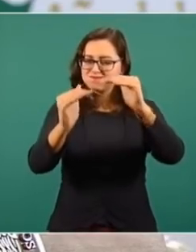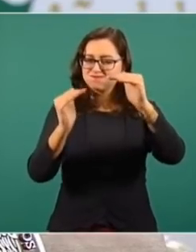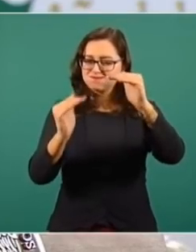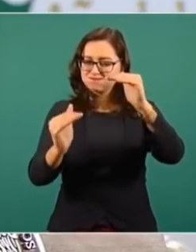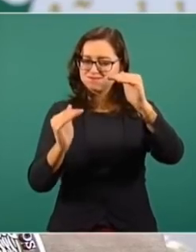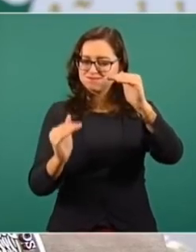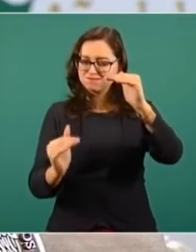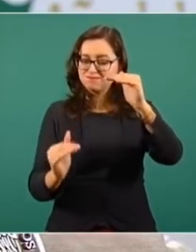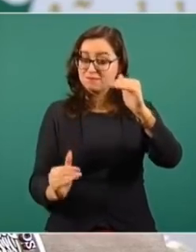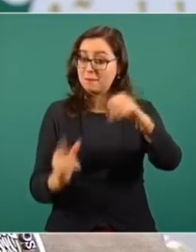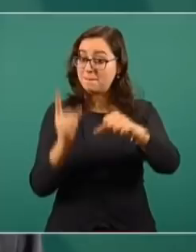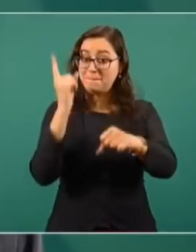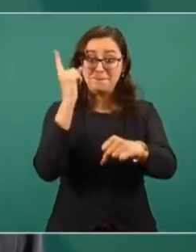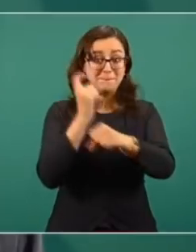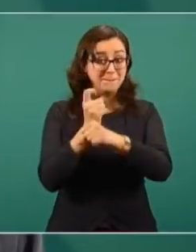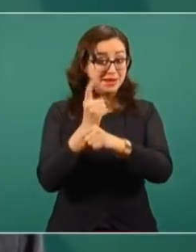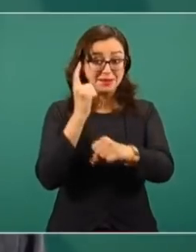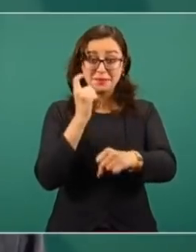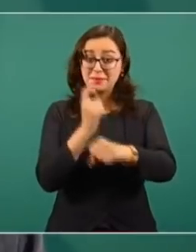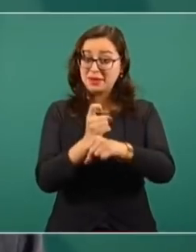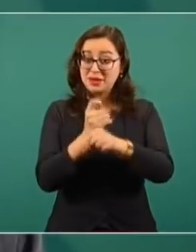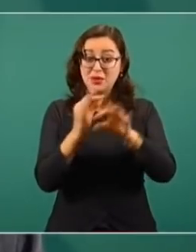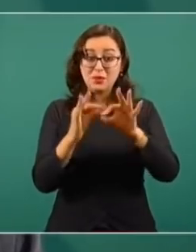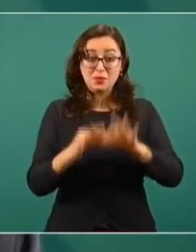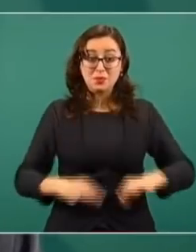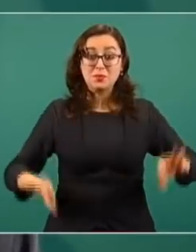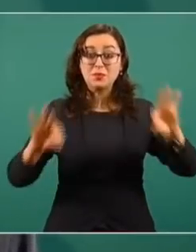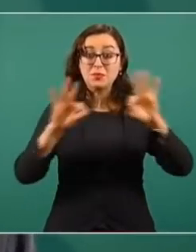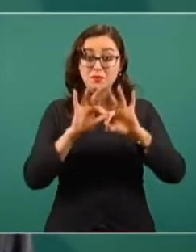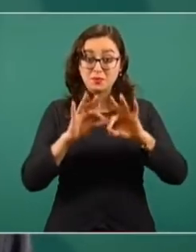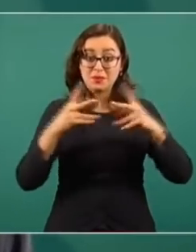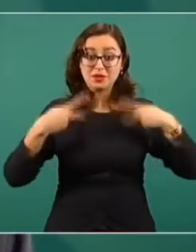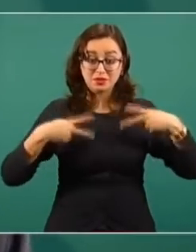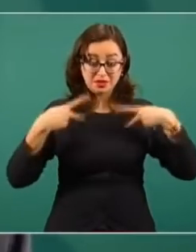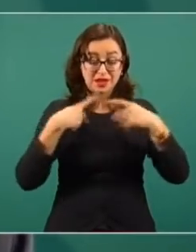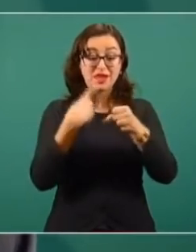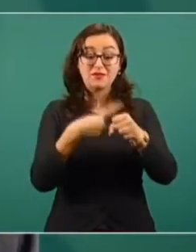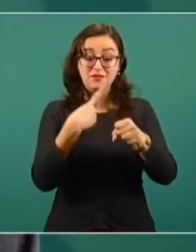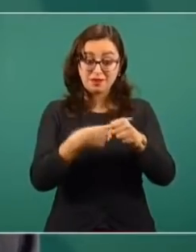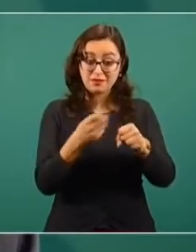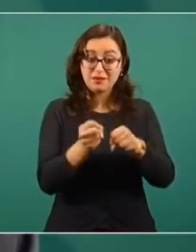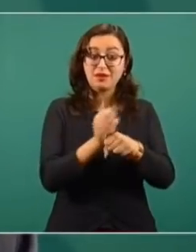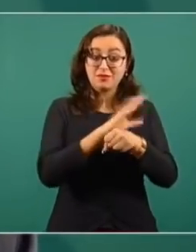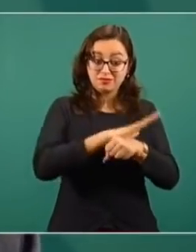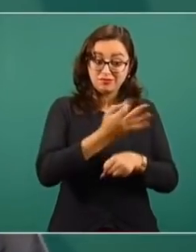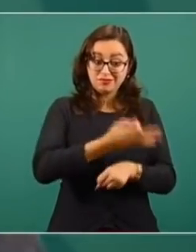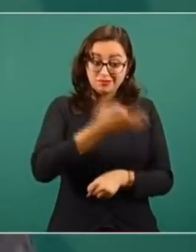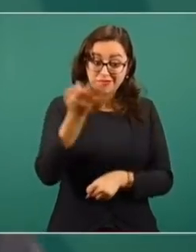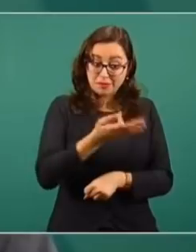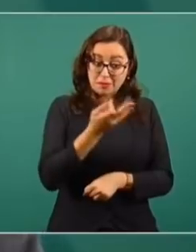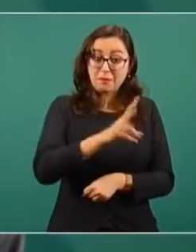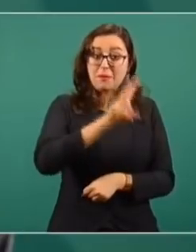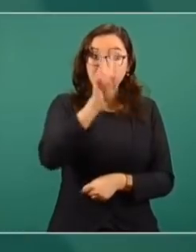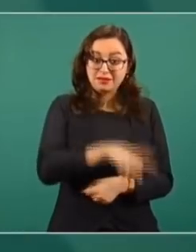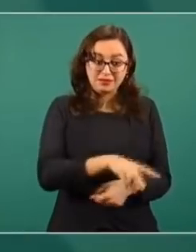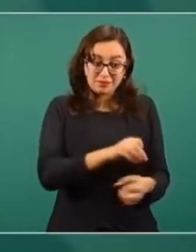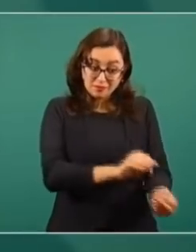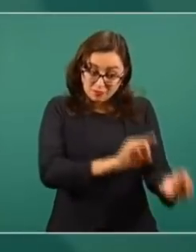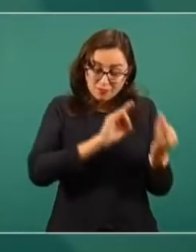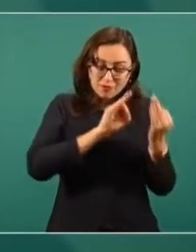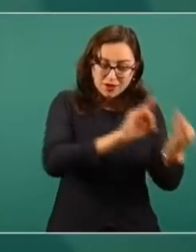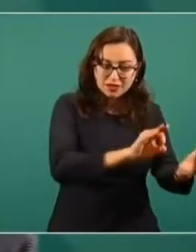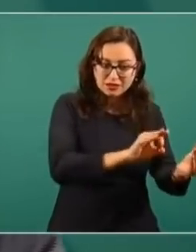que están atendiéndonos con casos COVID. Entonces, recuérdense bien que se